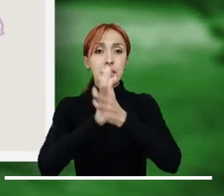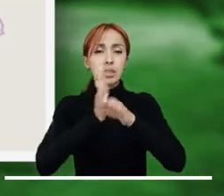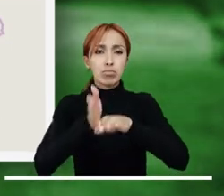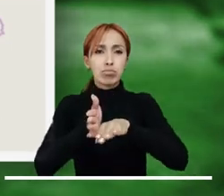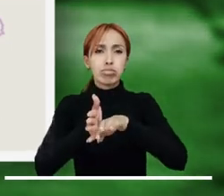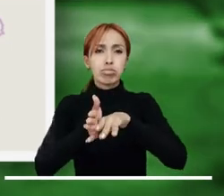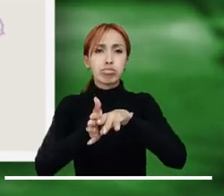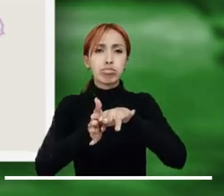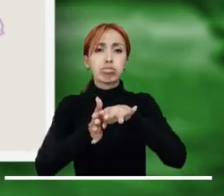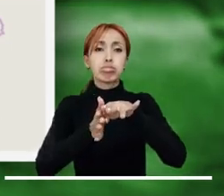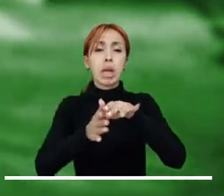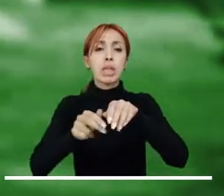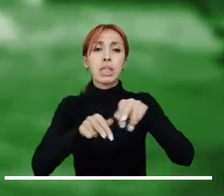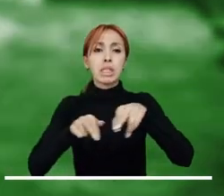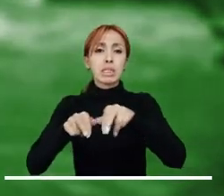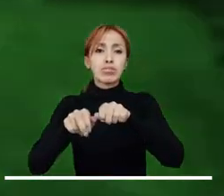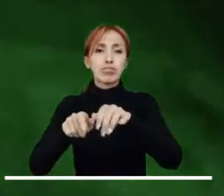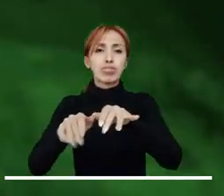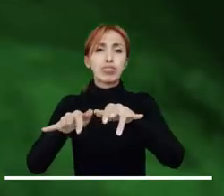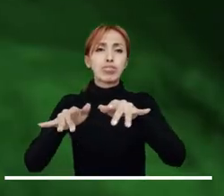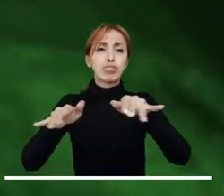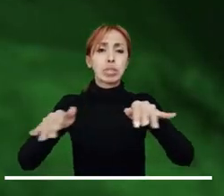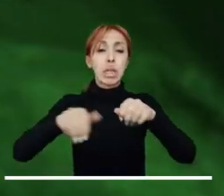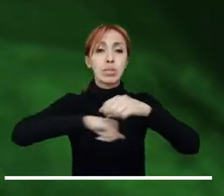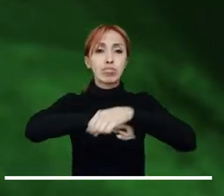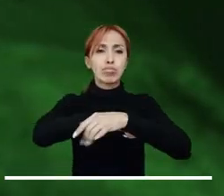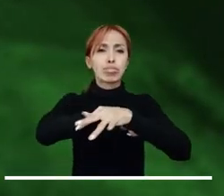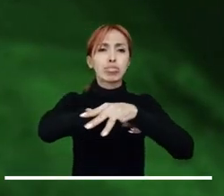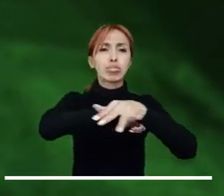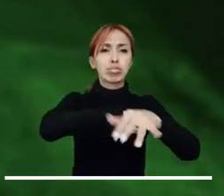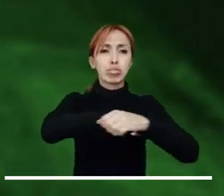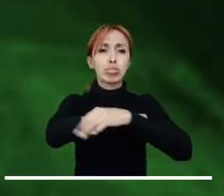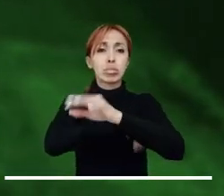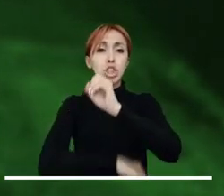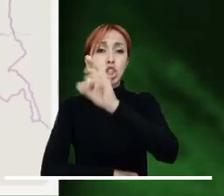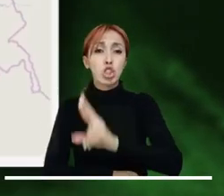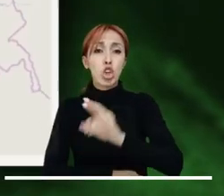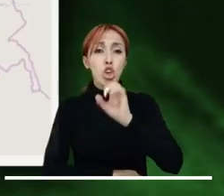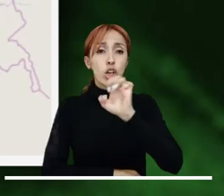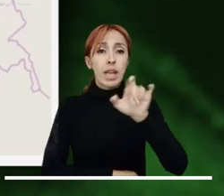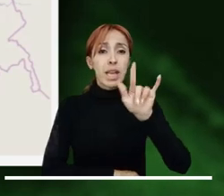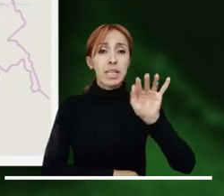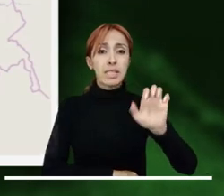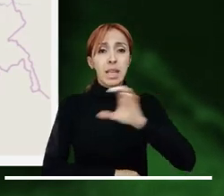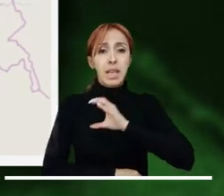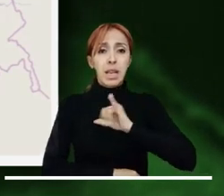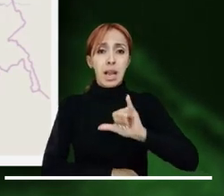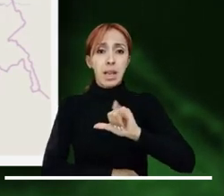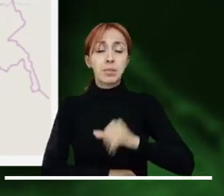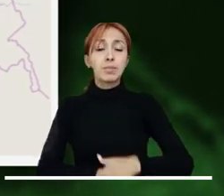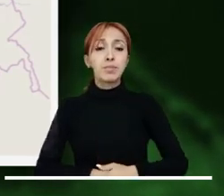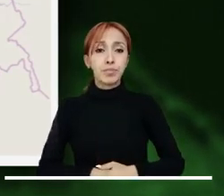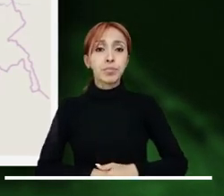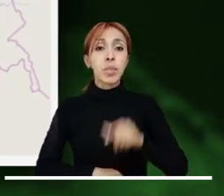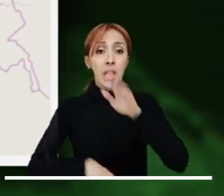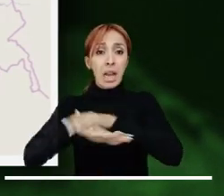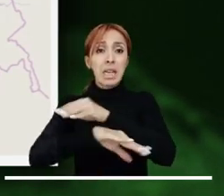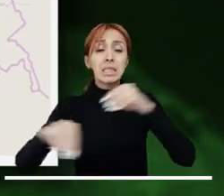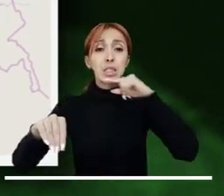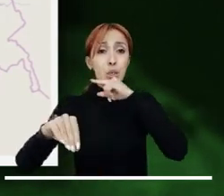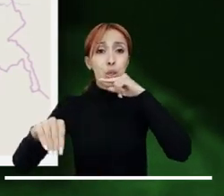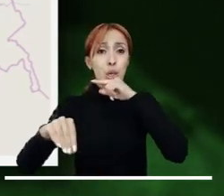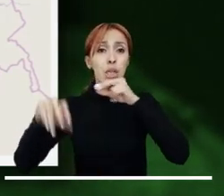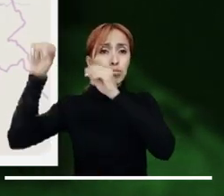se reportan inundaciones por desbordamiento de algunos caños en el sur y oeste de la ciudad de Cali. Alerta